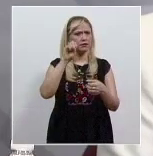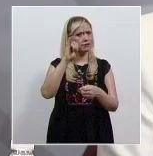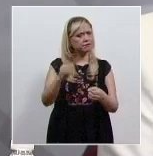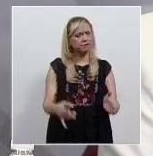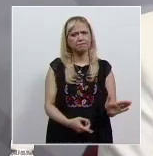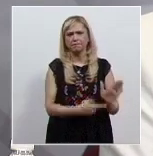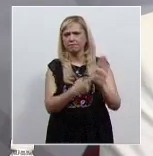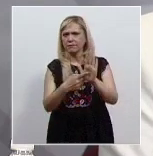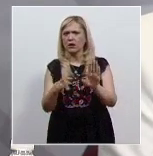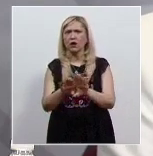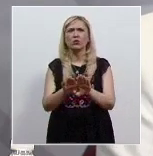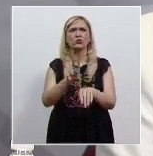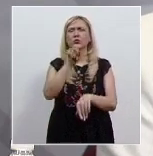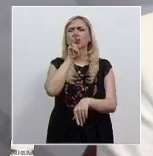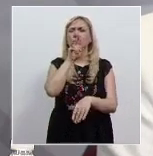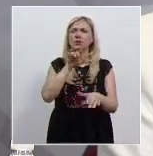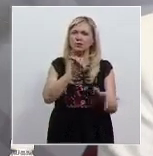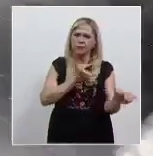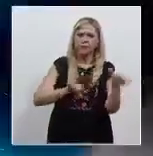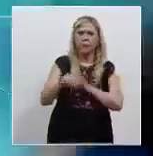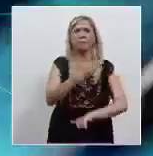transición pacífica del poder.